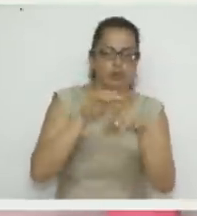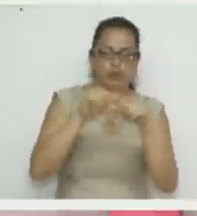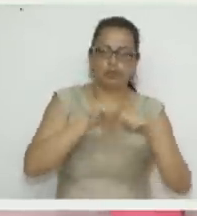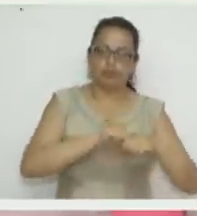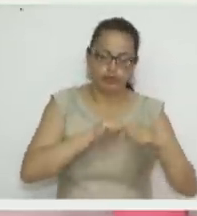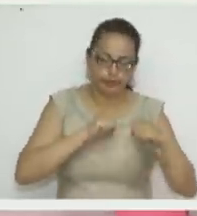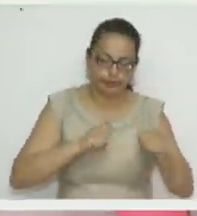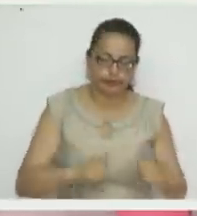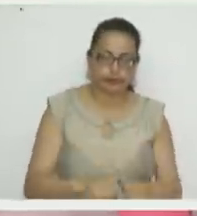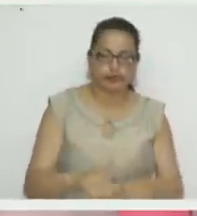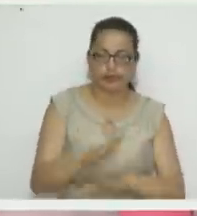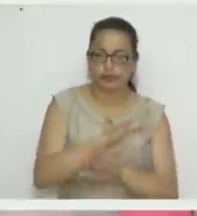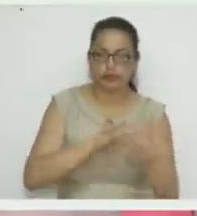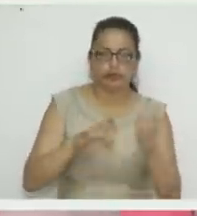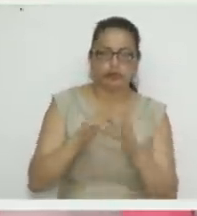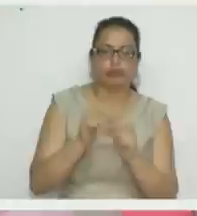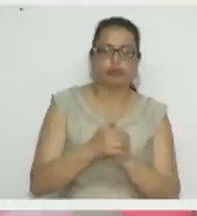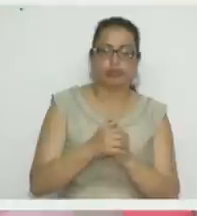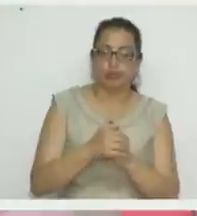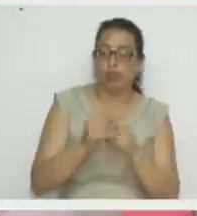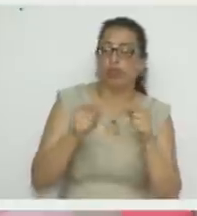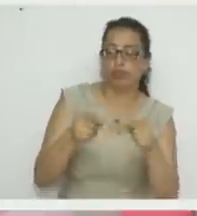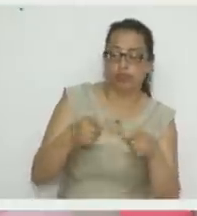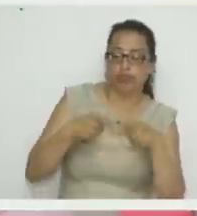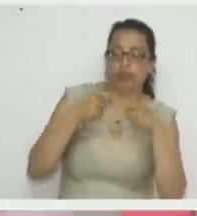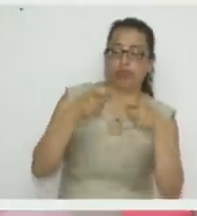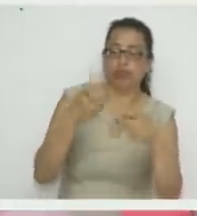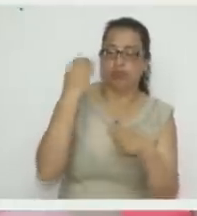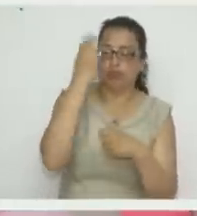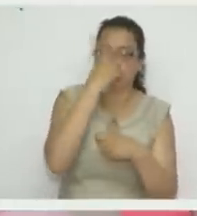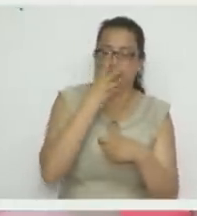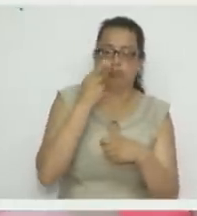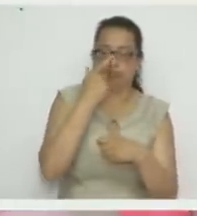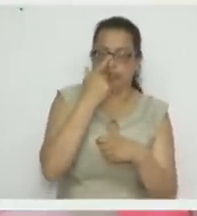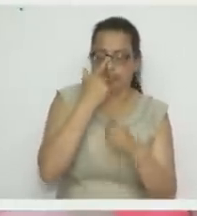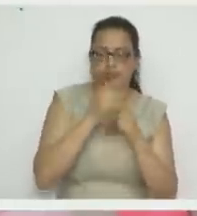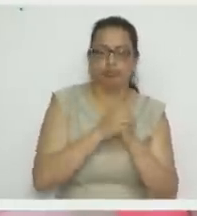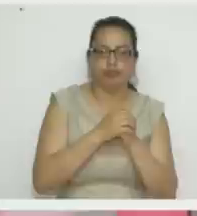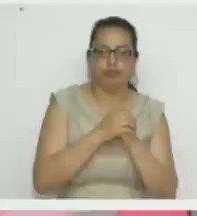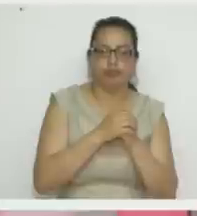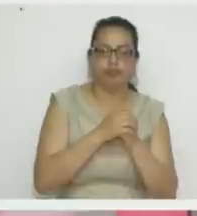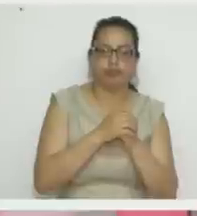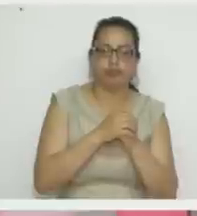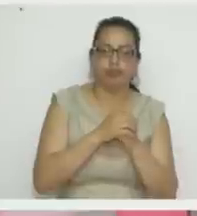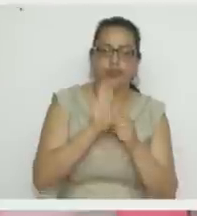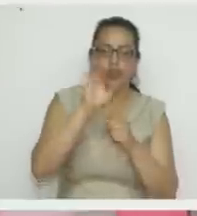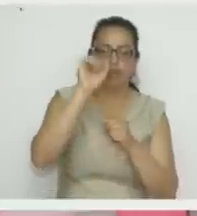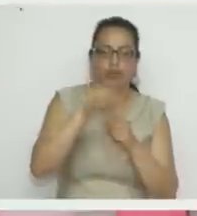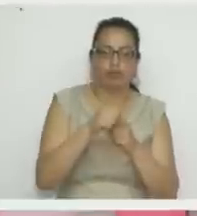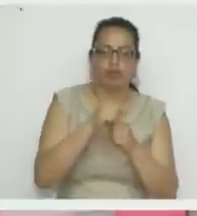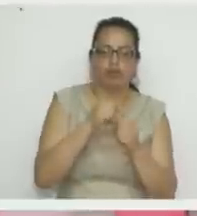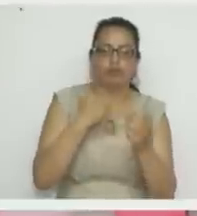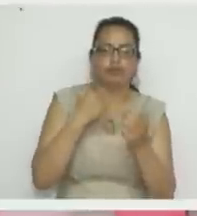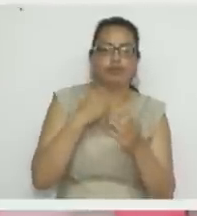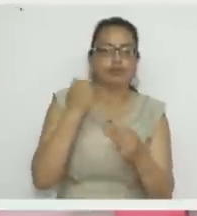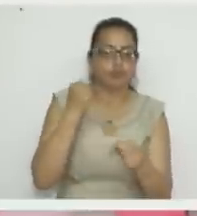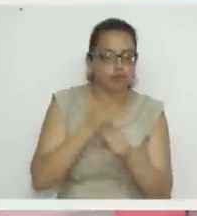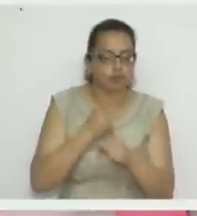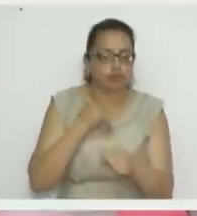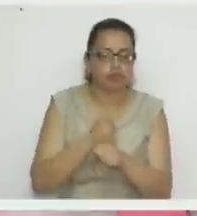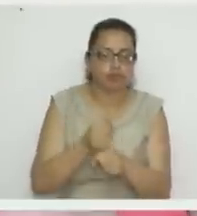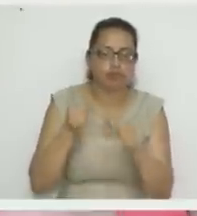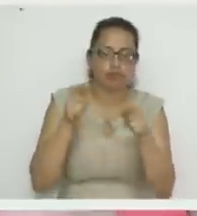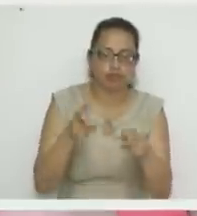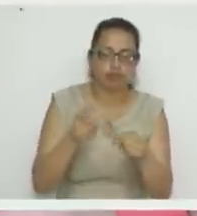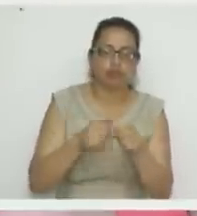señora. Eso es un buen negocio. Claro. Aprender a hacer flores. buena oportunidad de negocio porque ustedes los van a poder vender, como les digo